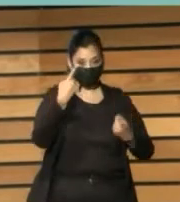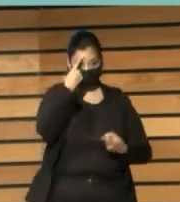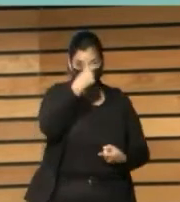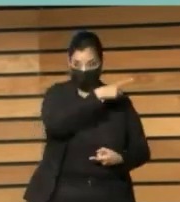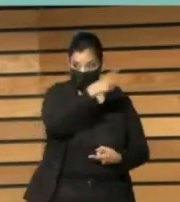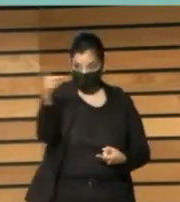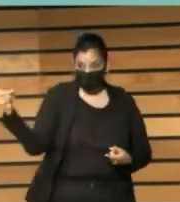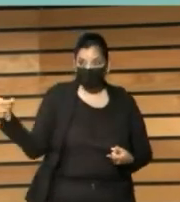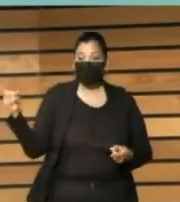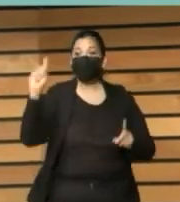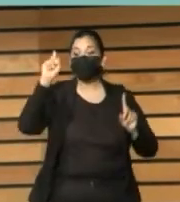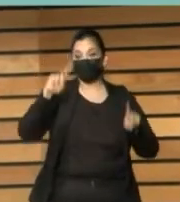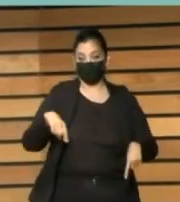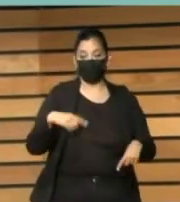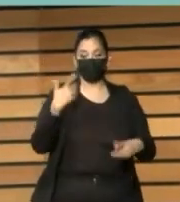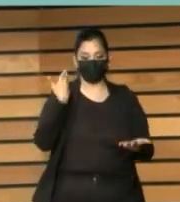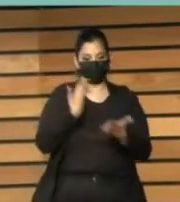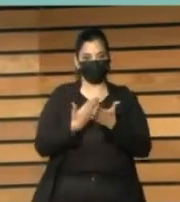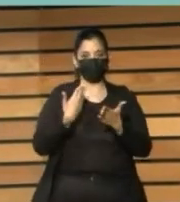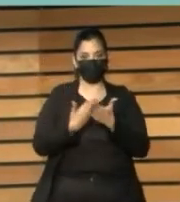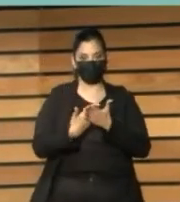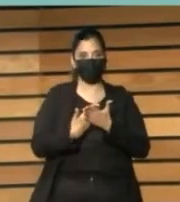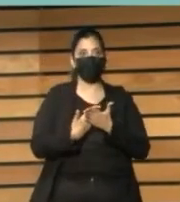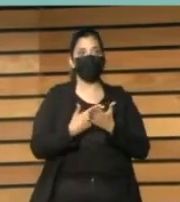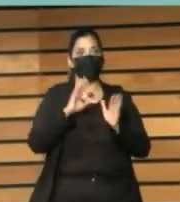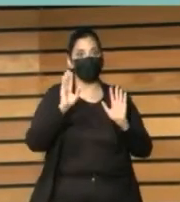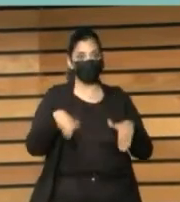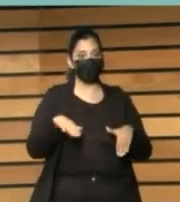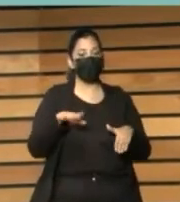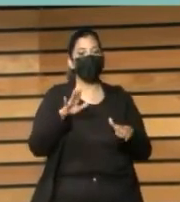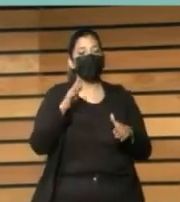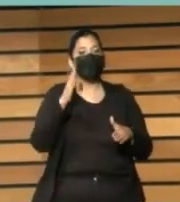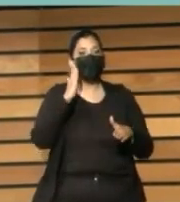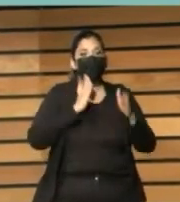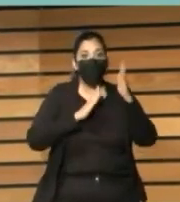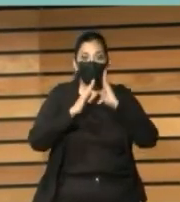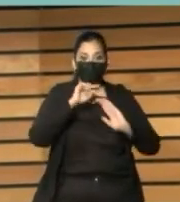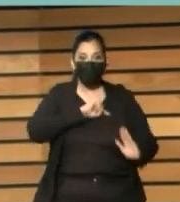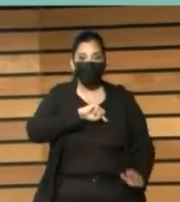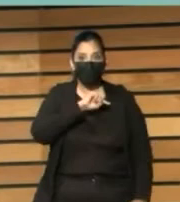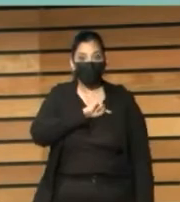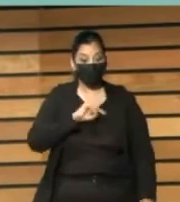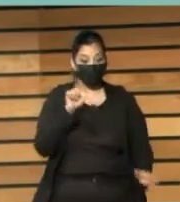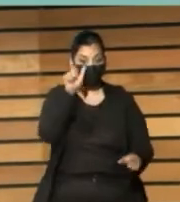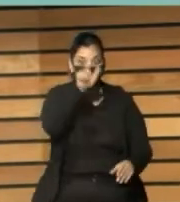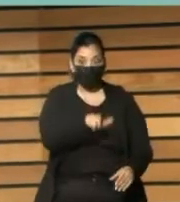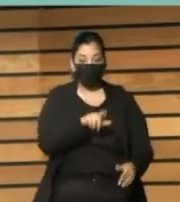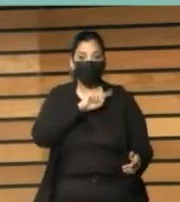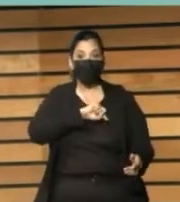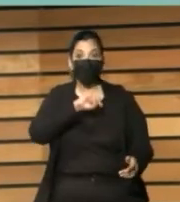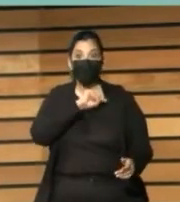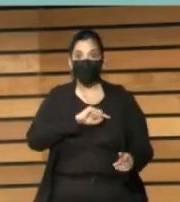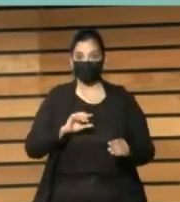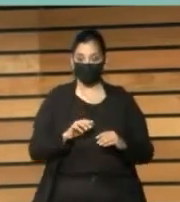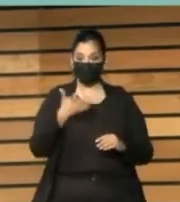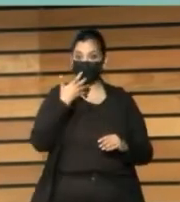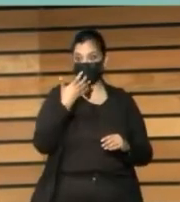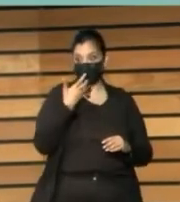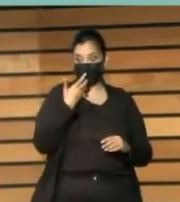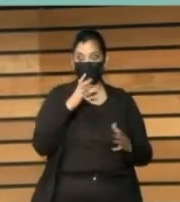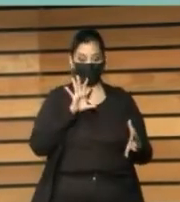demostrado que tiene vinculaciones afectivas con las personas. Cómo tienen que ser las